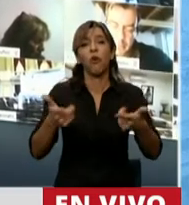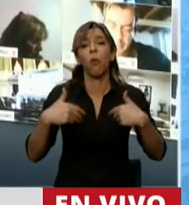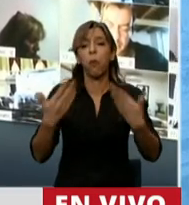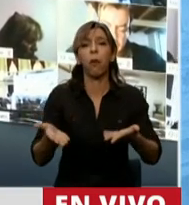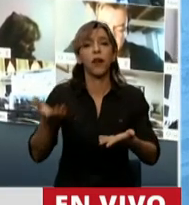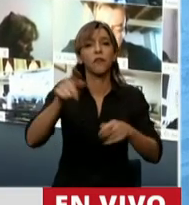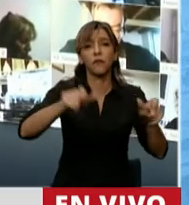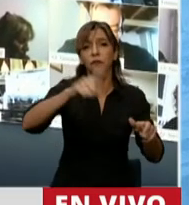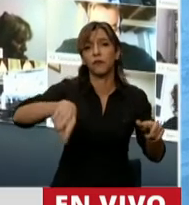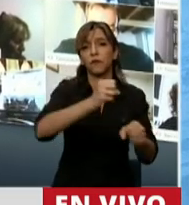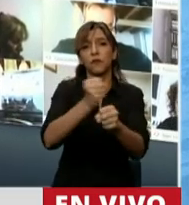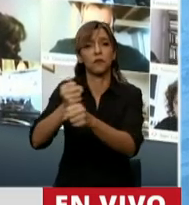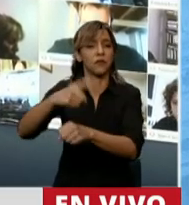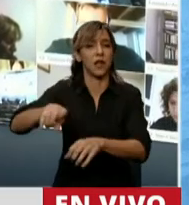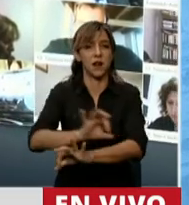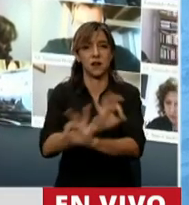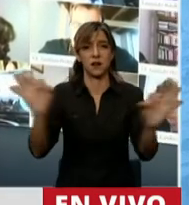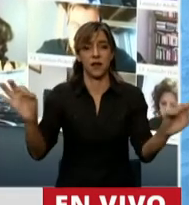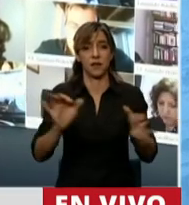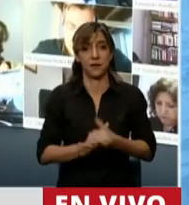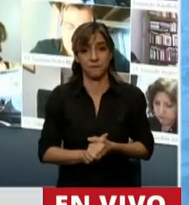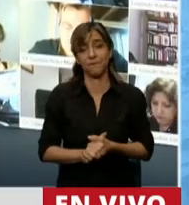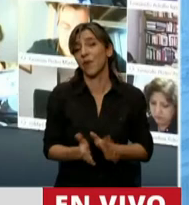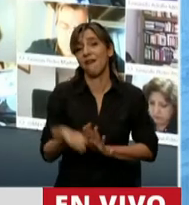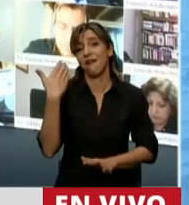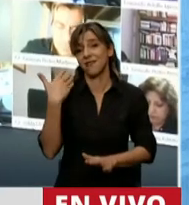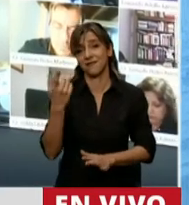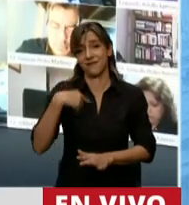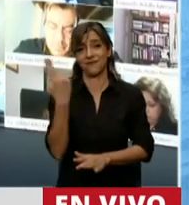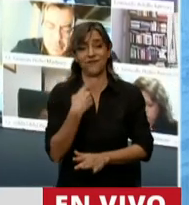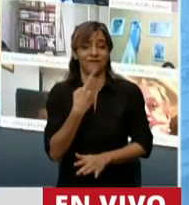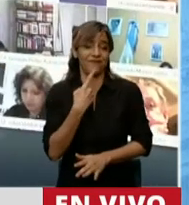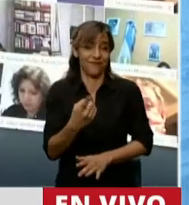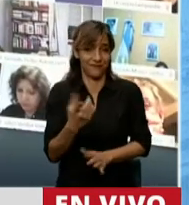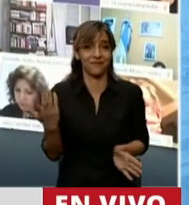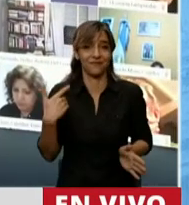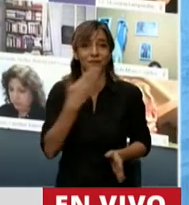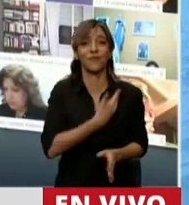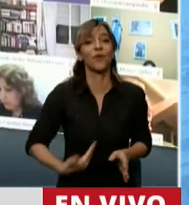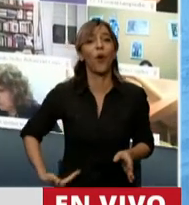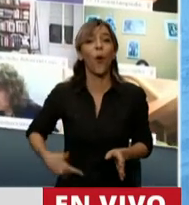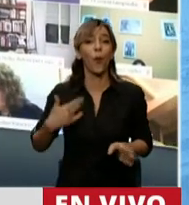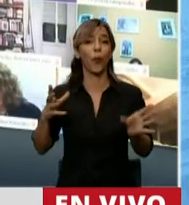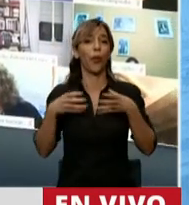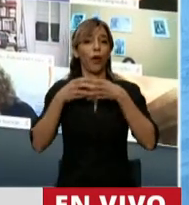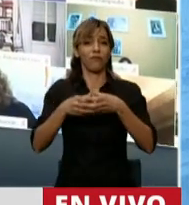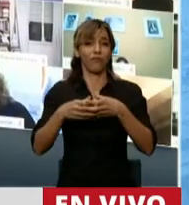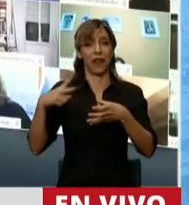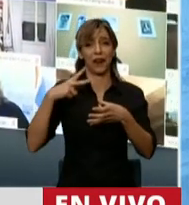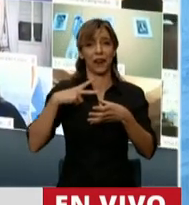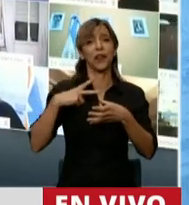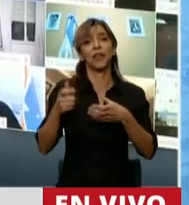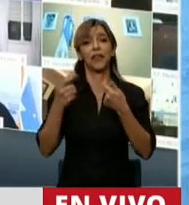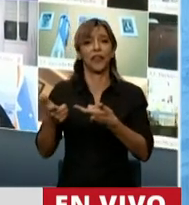nosotros dijimos el gobierno de los ricos para los ricos, y esto no era simplemente una adjetivación.